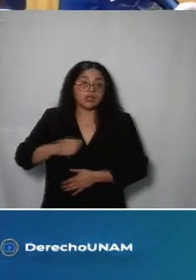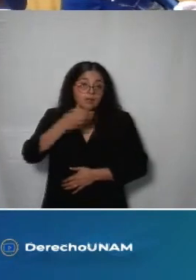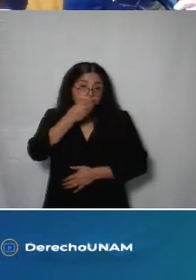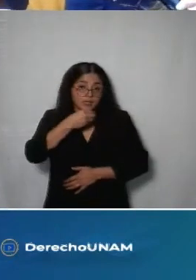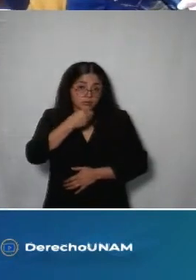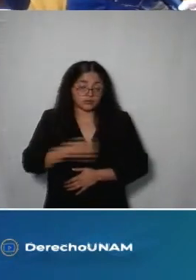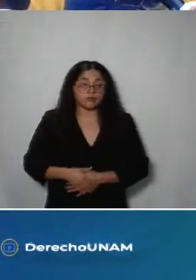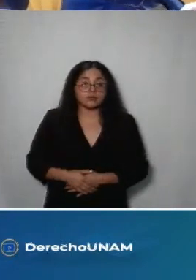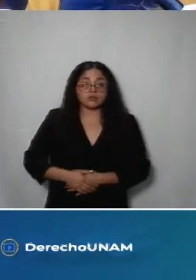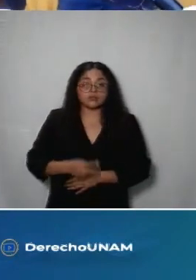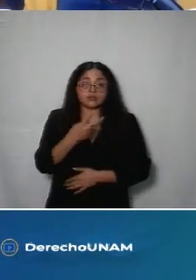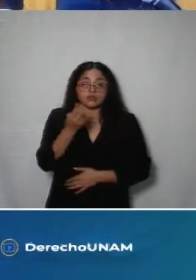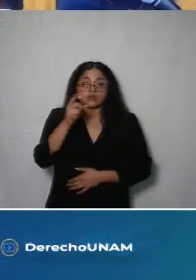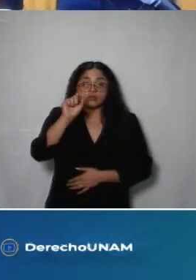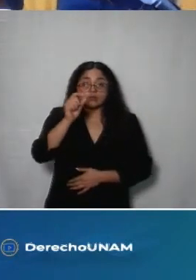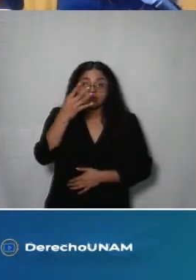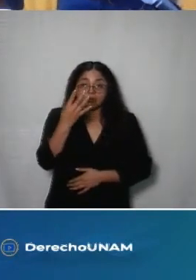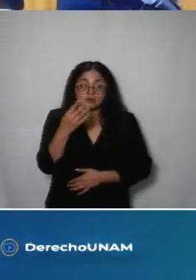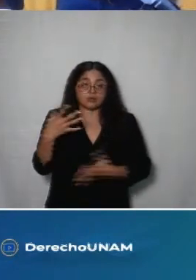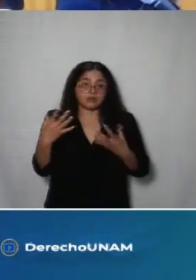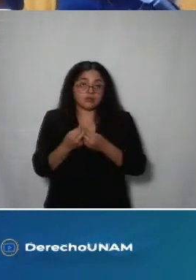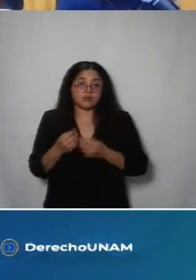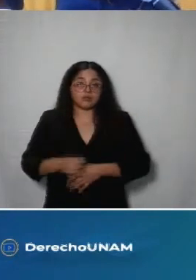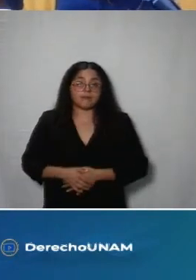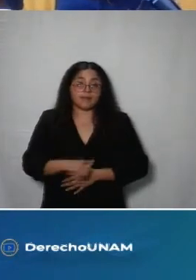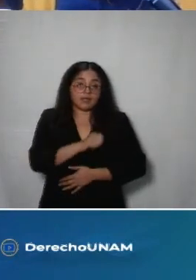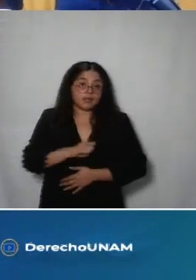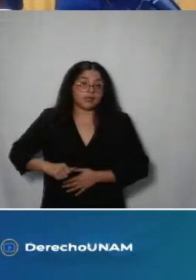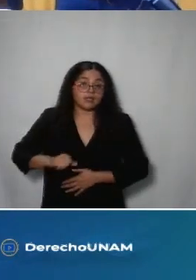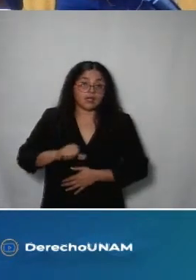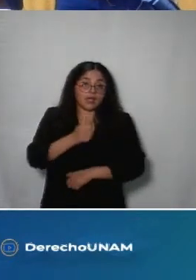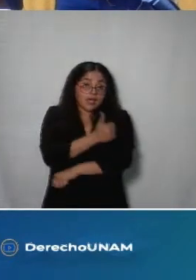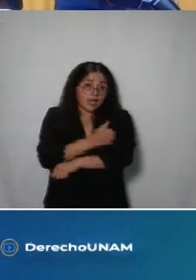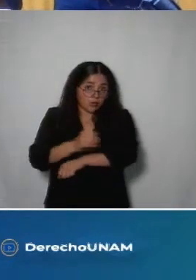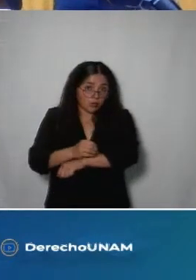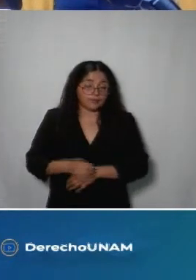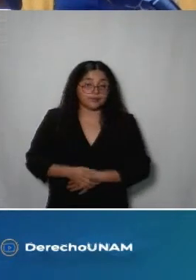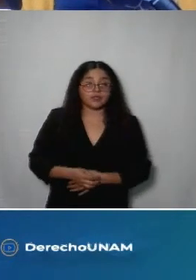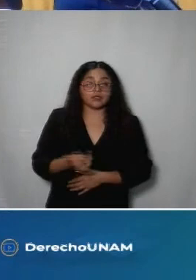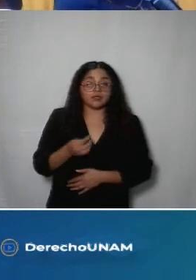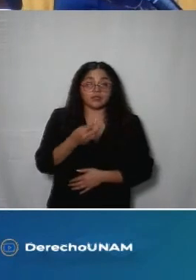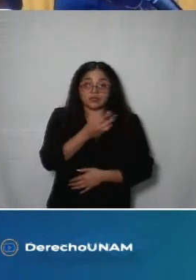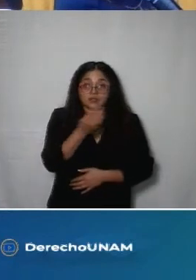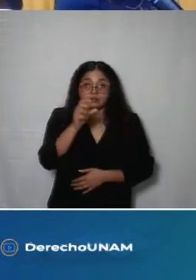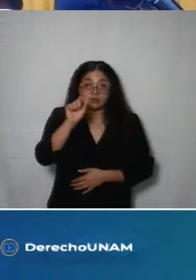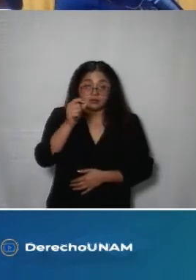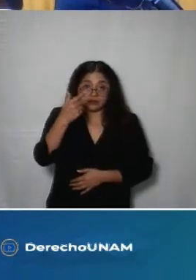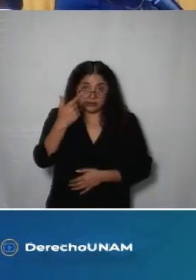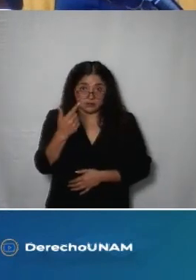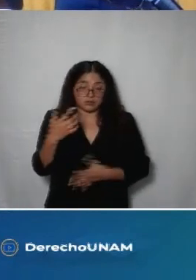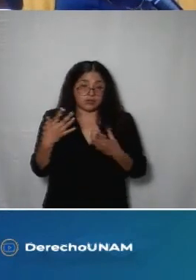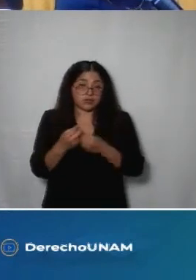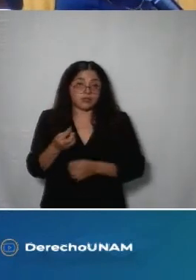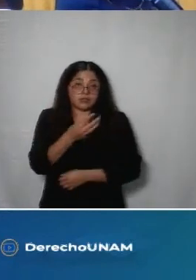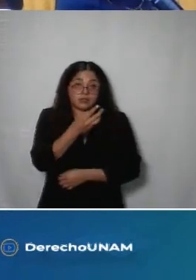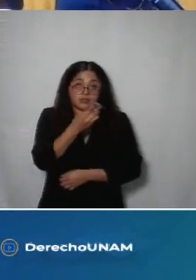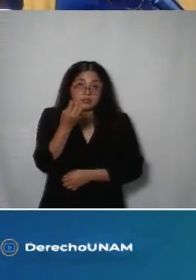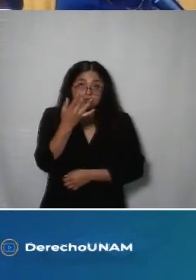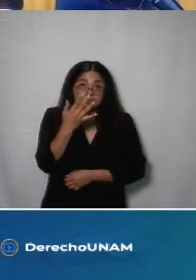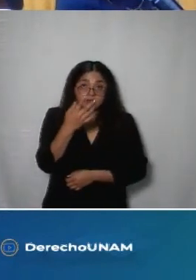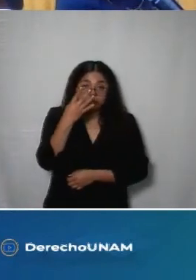Alcaldía Venustiano Carranza 224 y acumulados de la Alcaldía Álvaro Obregón 327 y acumulados